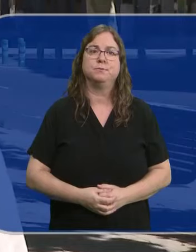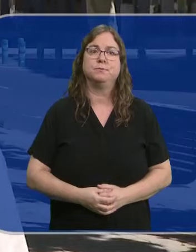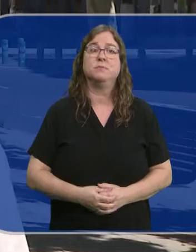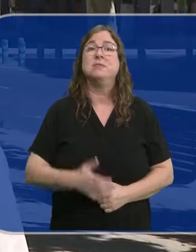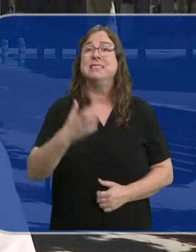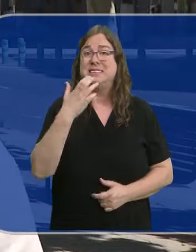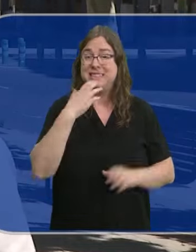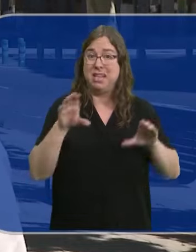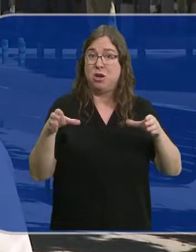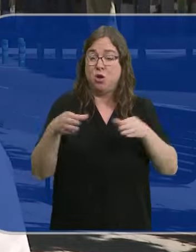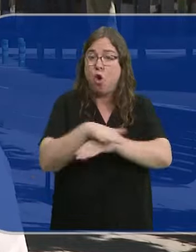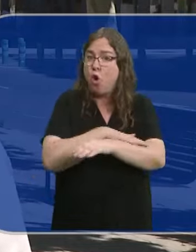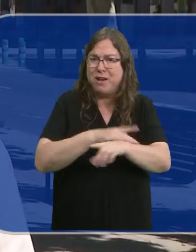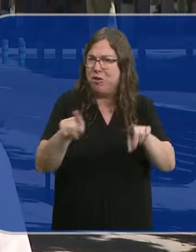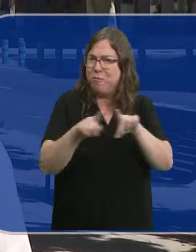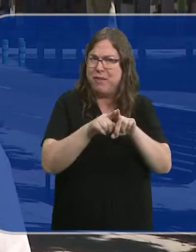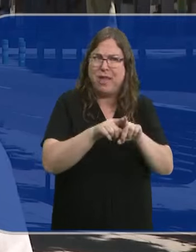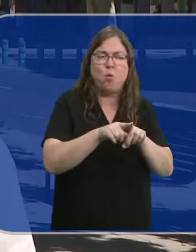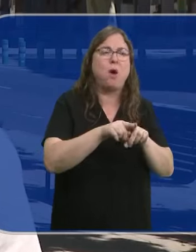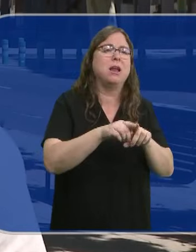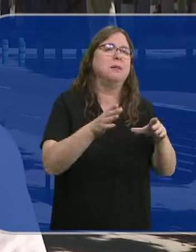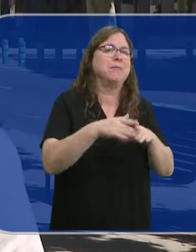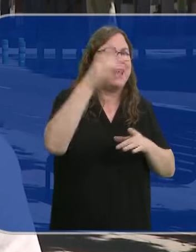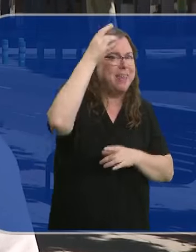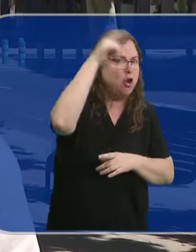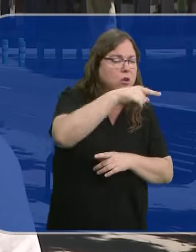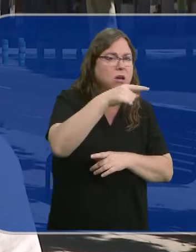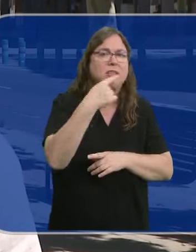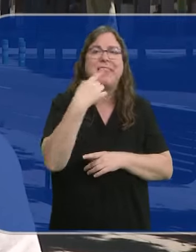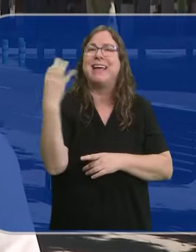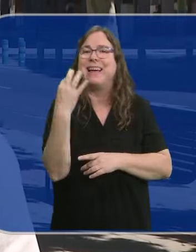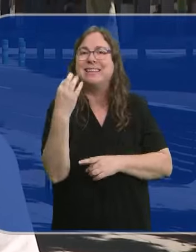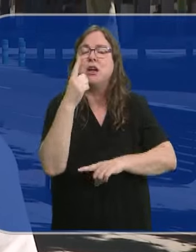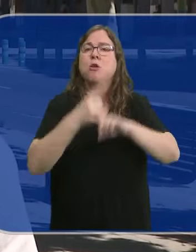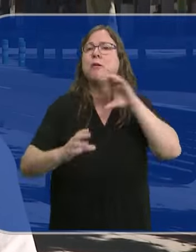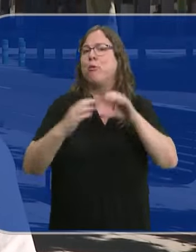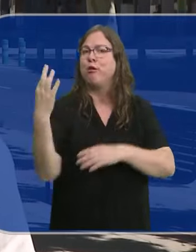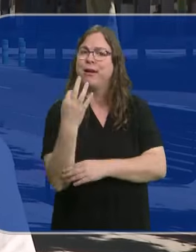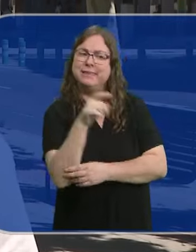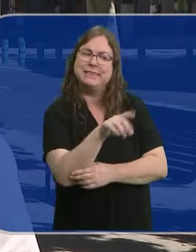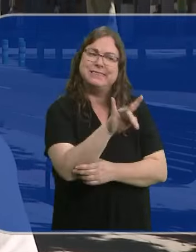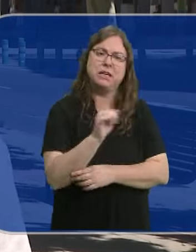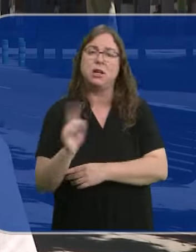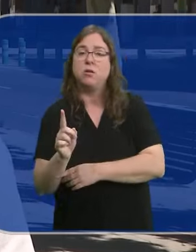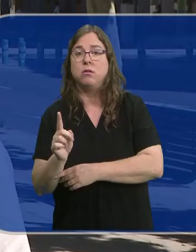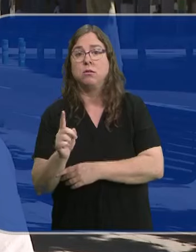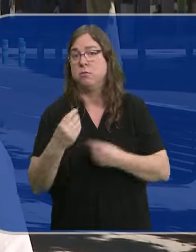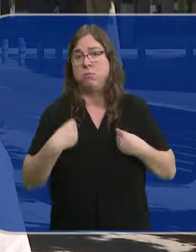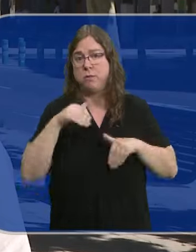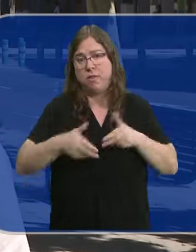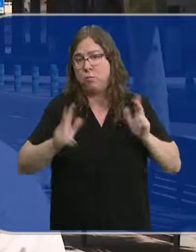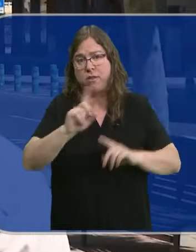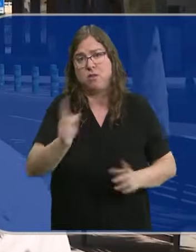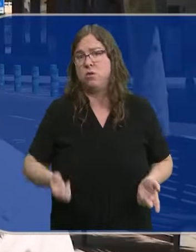Si dejamos que un gobierno, sea cual sea la ideología, determine qué es un medio de comunicación y qué no es un medio de comunicación, ya no vivimos en